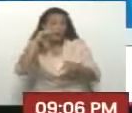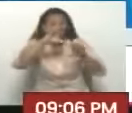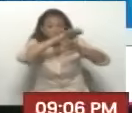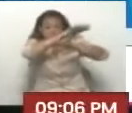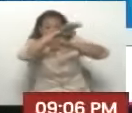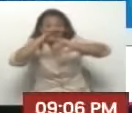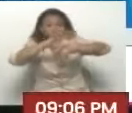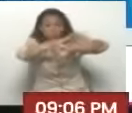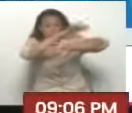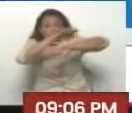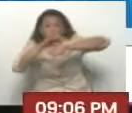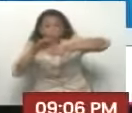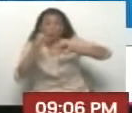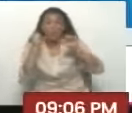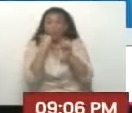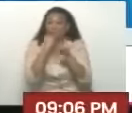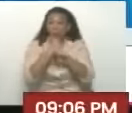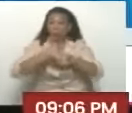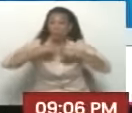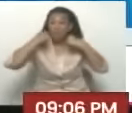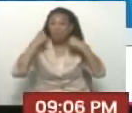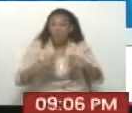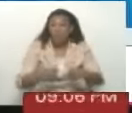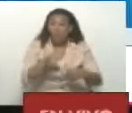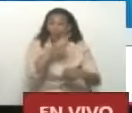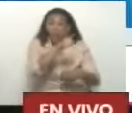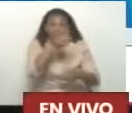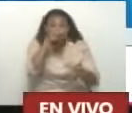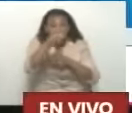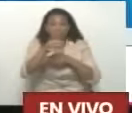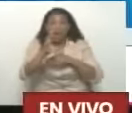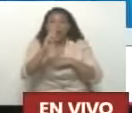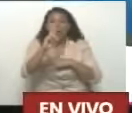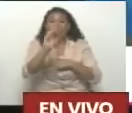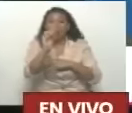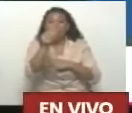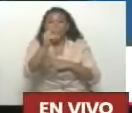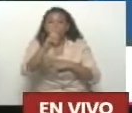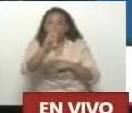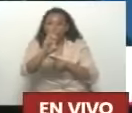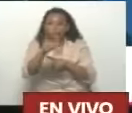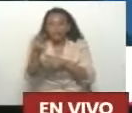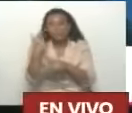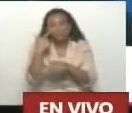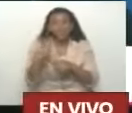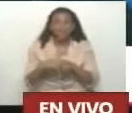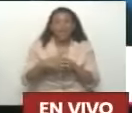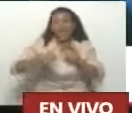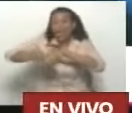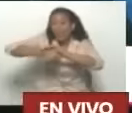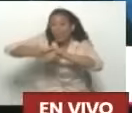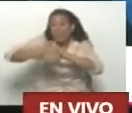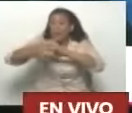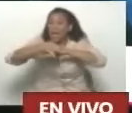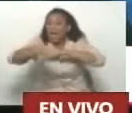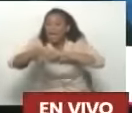A él le toca un trabajo muy duro, que es ir a los roques, a la tortuga,